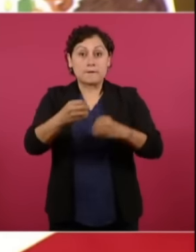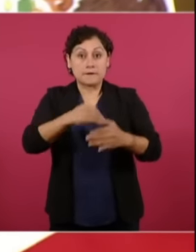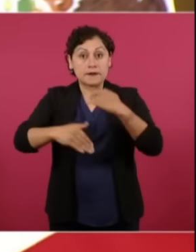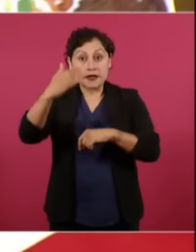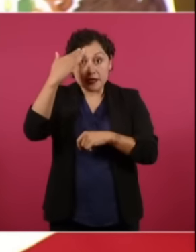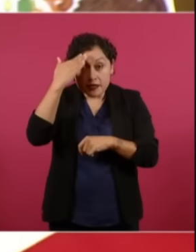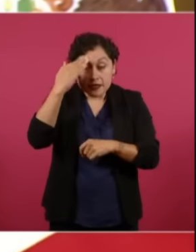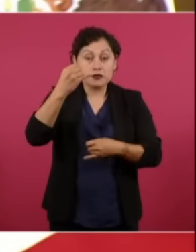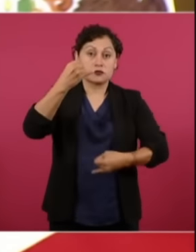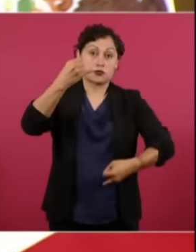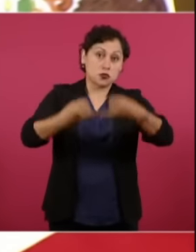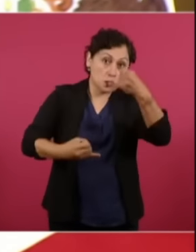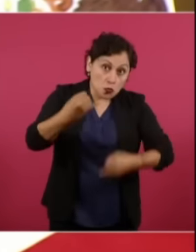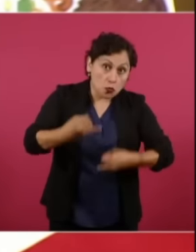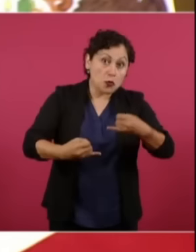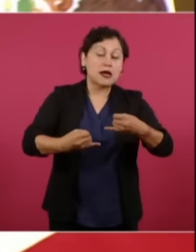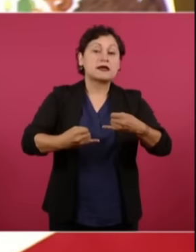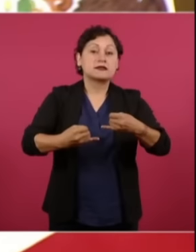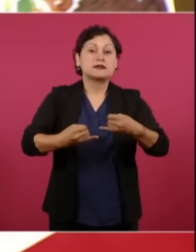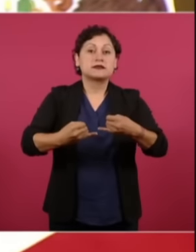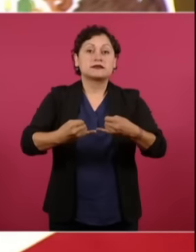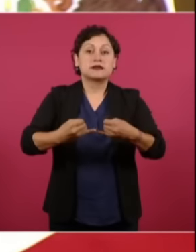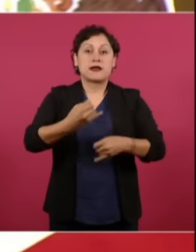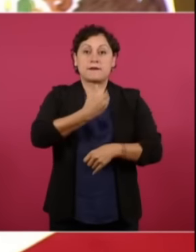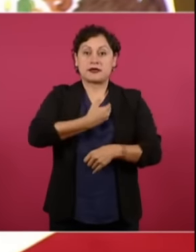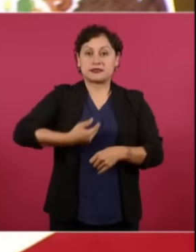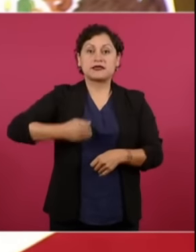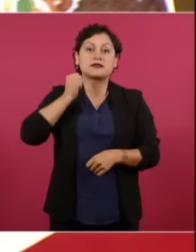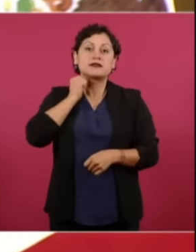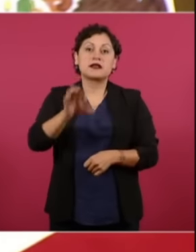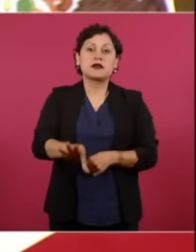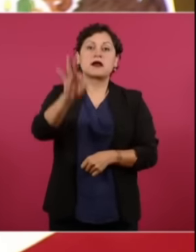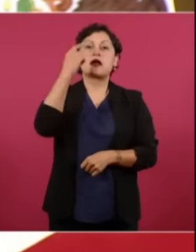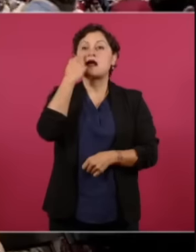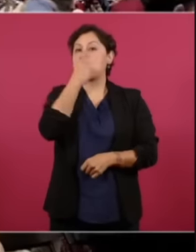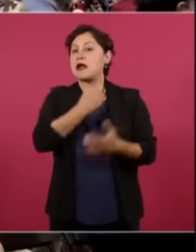jueces el presidente y los senadores que levanten la mano